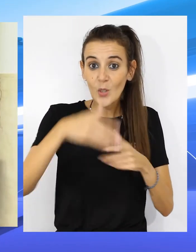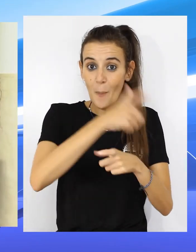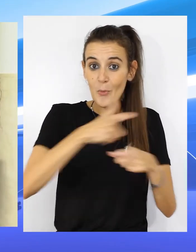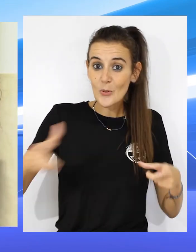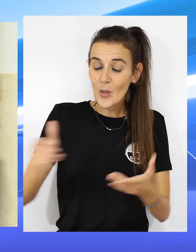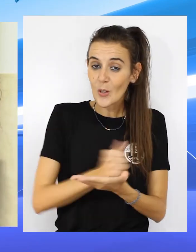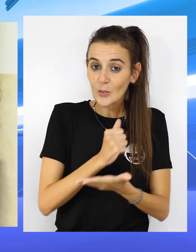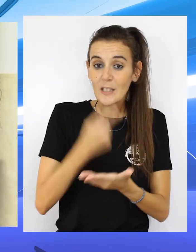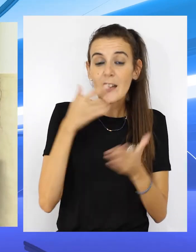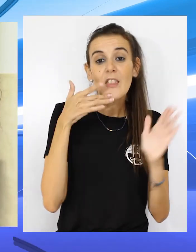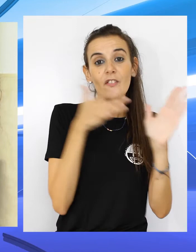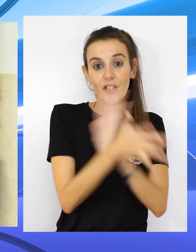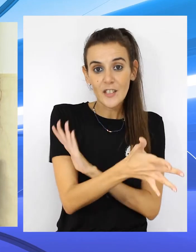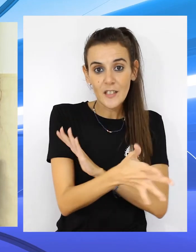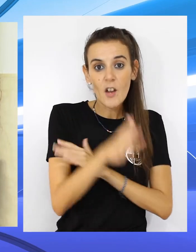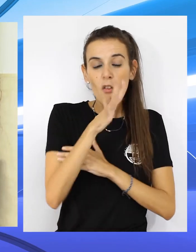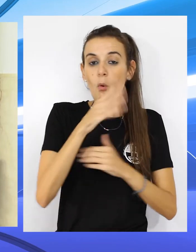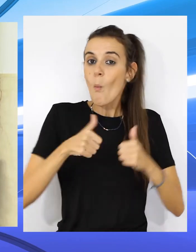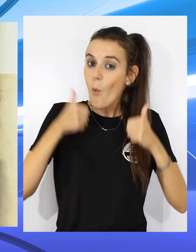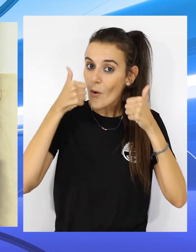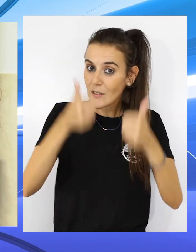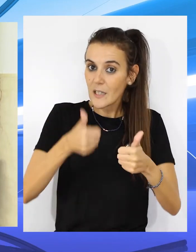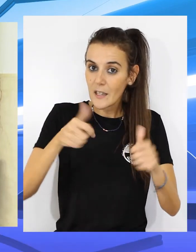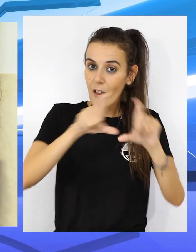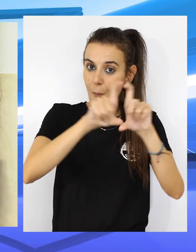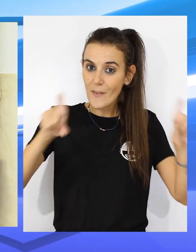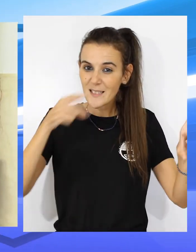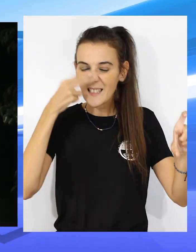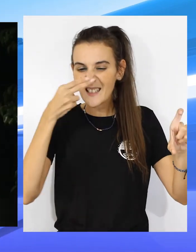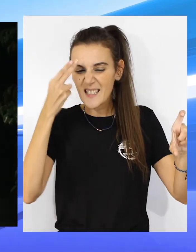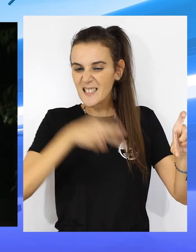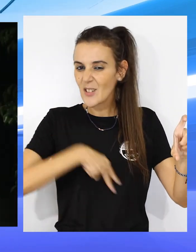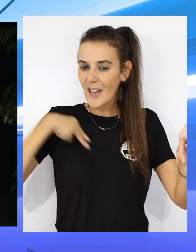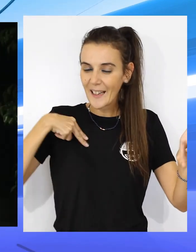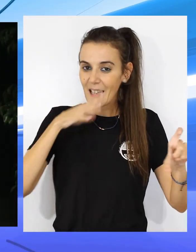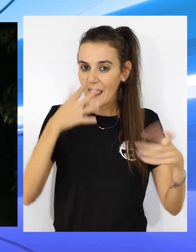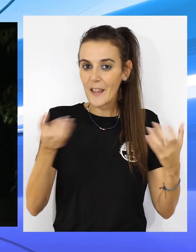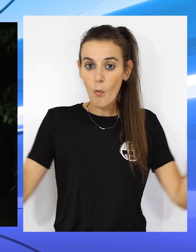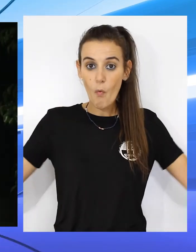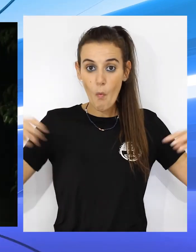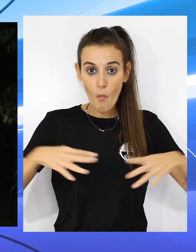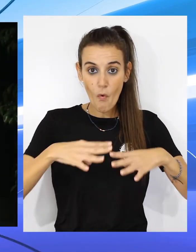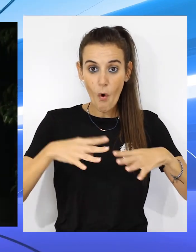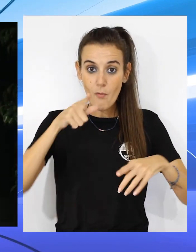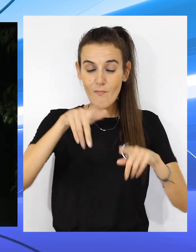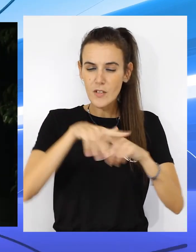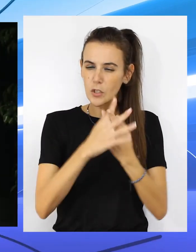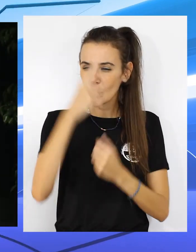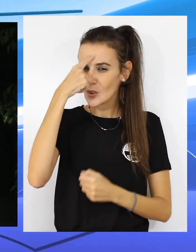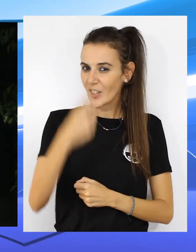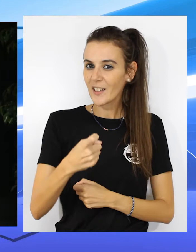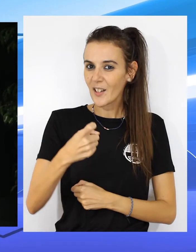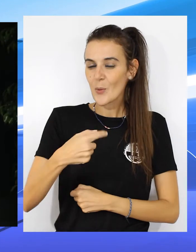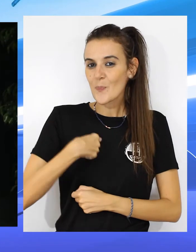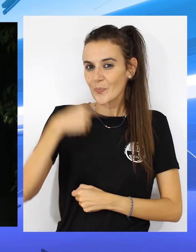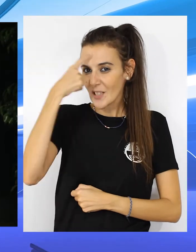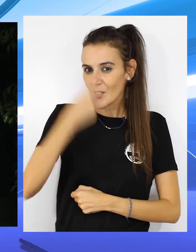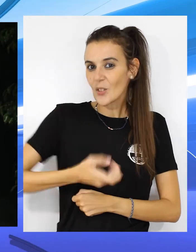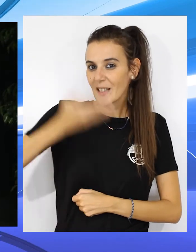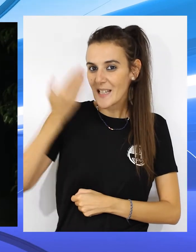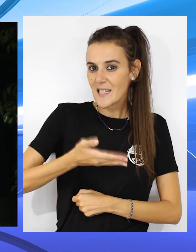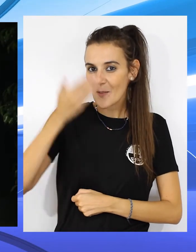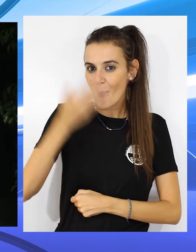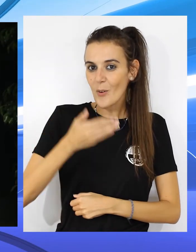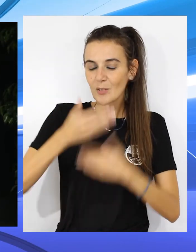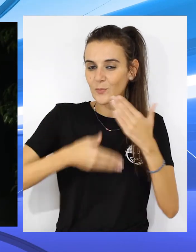para el futuro de la ciudad que preside y lo ha definido como una iniciativa de interés general para Ceuta. Un foro que creo que